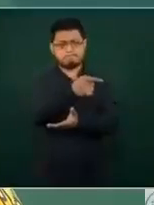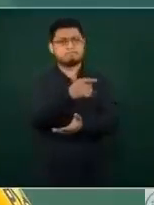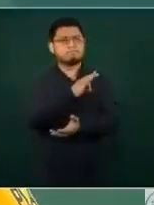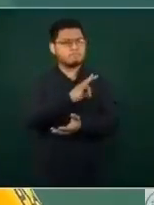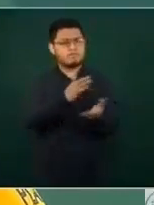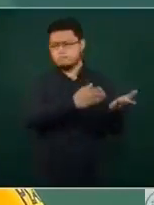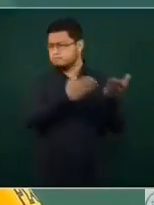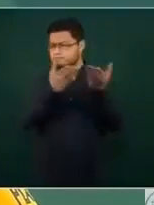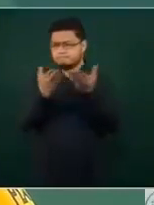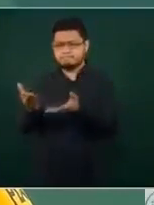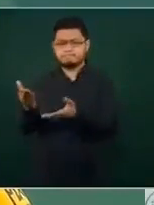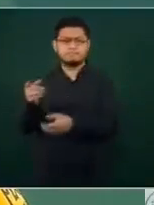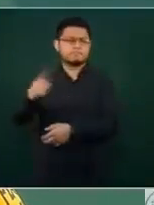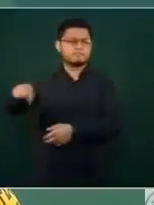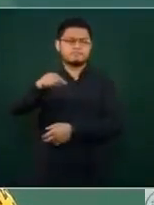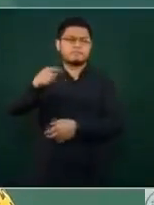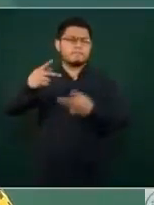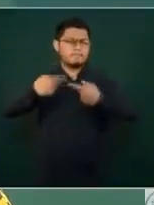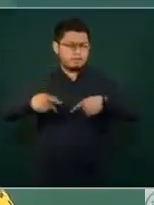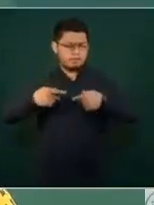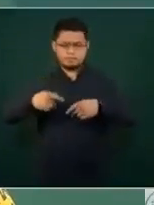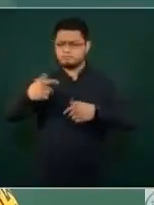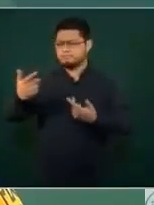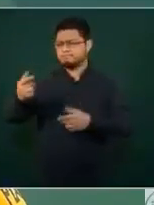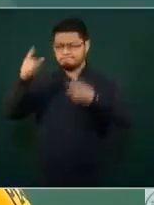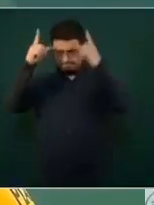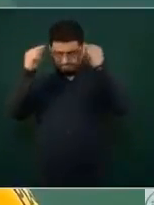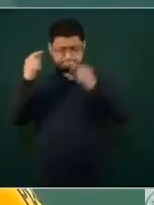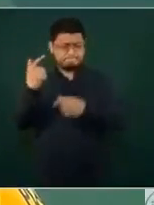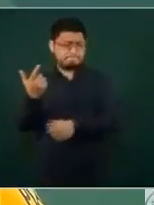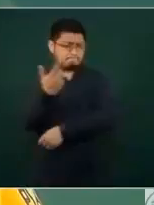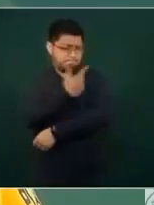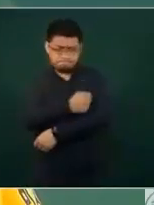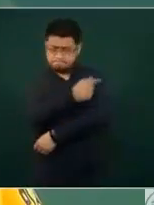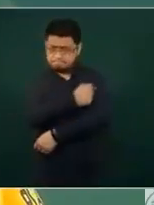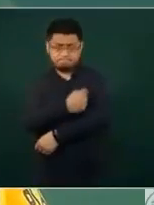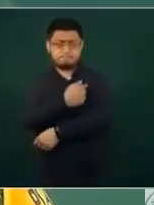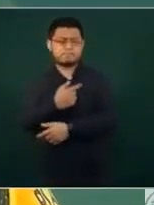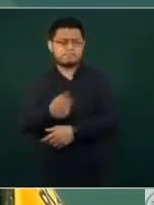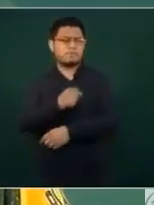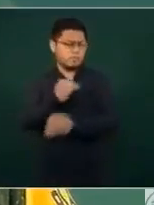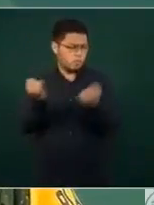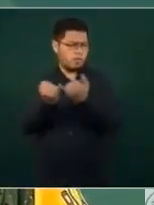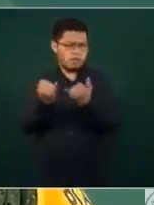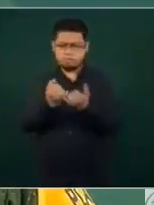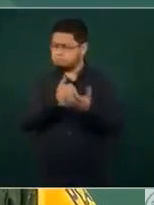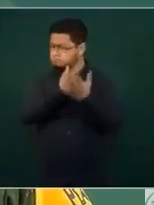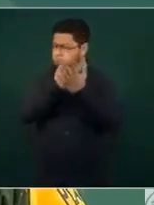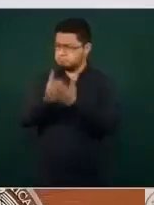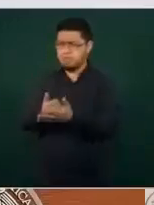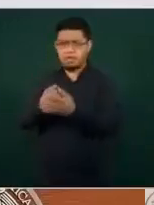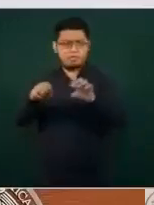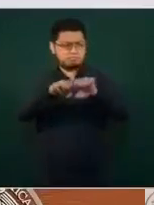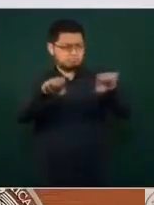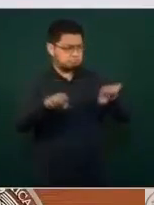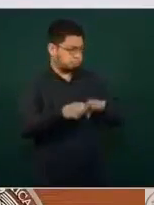navales, de especialistas, personal de enfermería, la contratación de personal civil para operar los hospitales, material y equipo